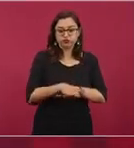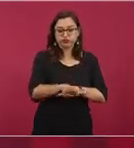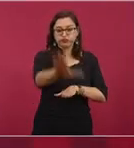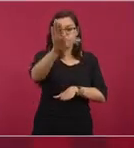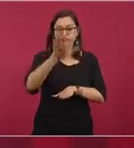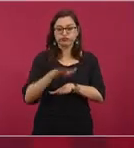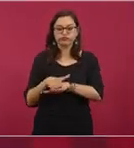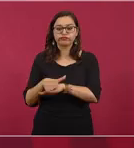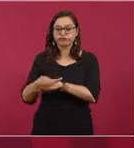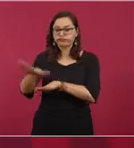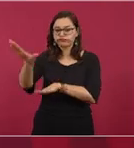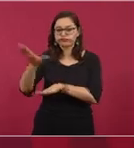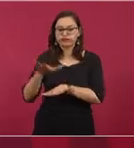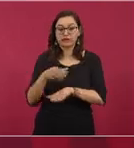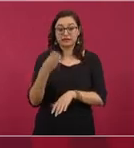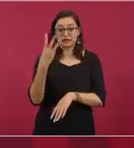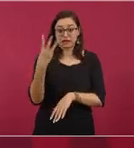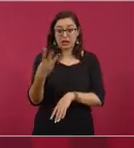más